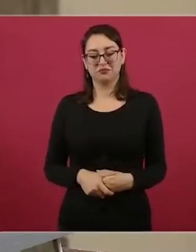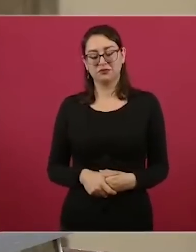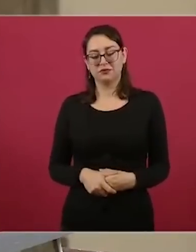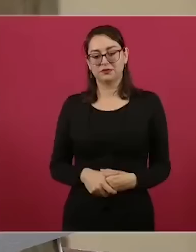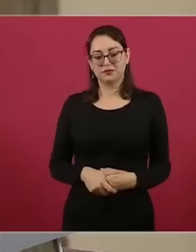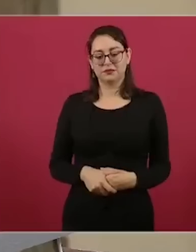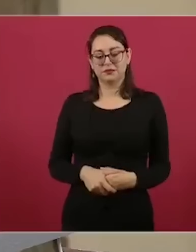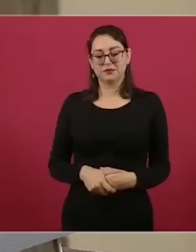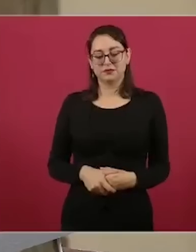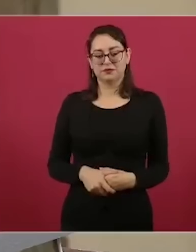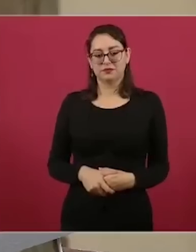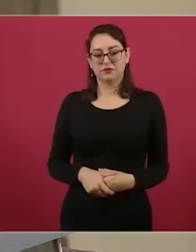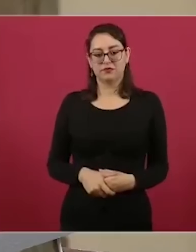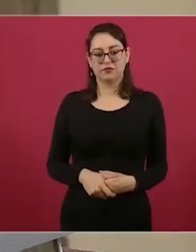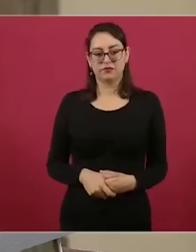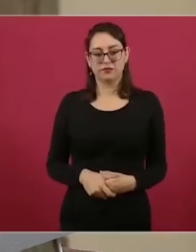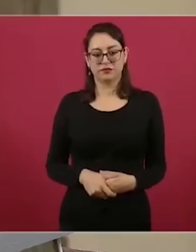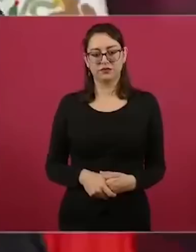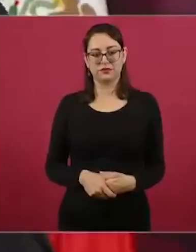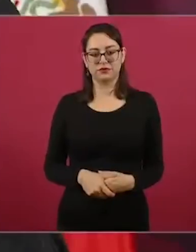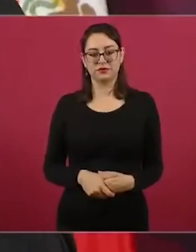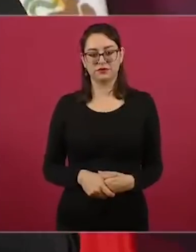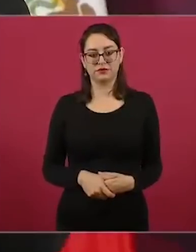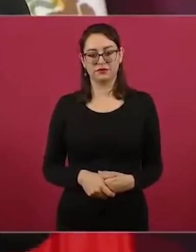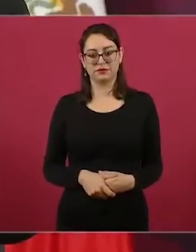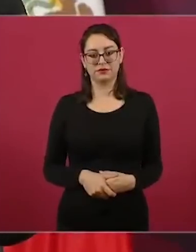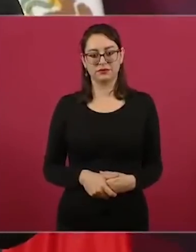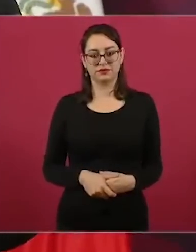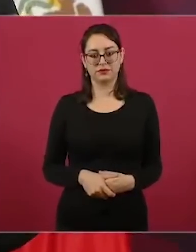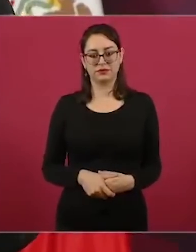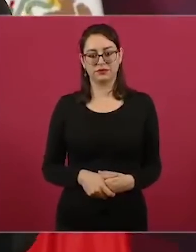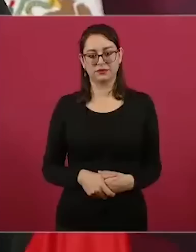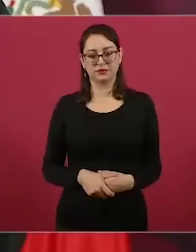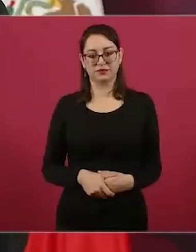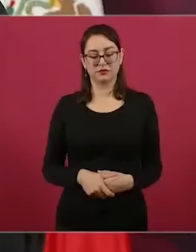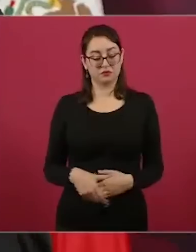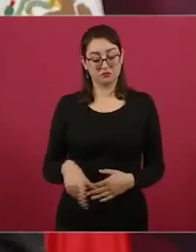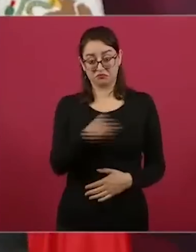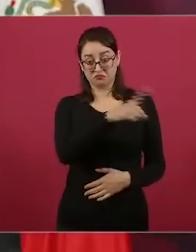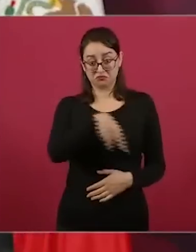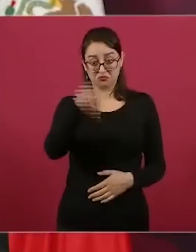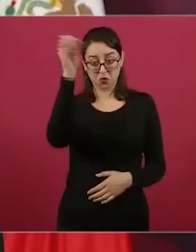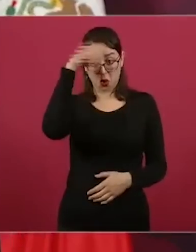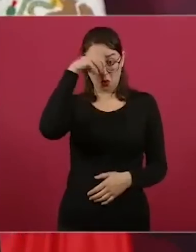al derecho a disentir.